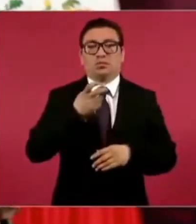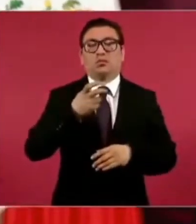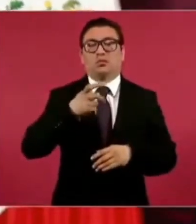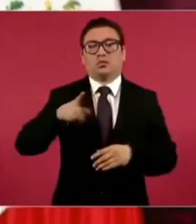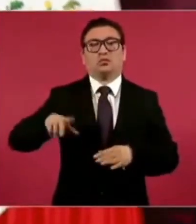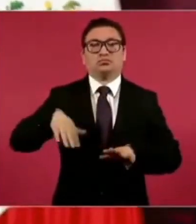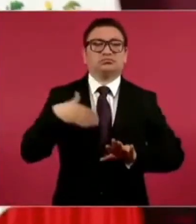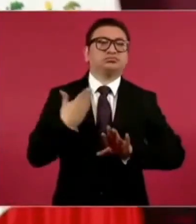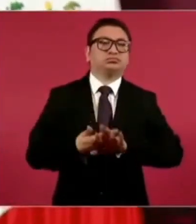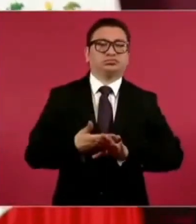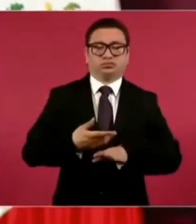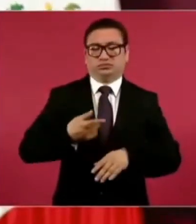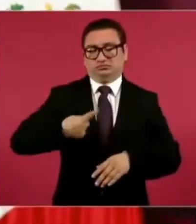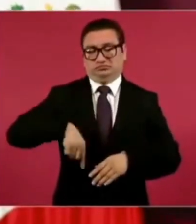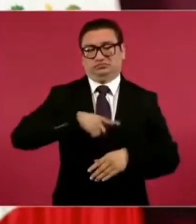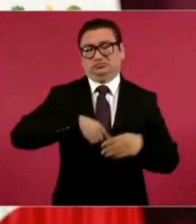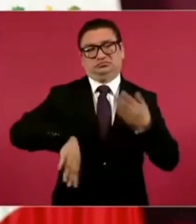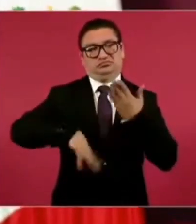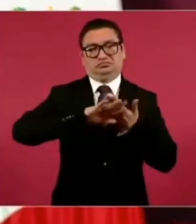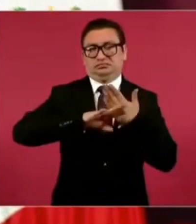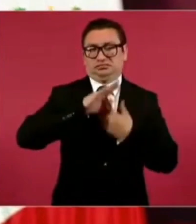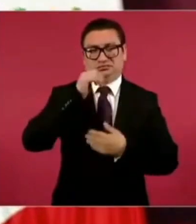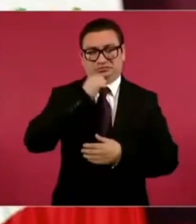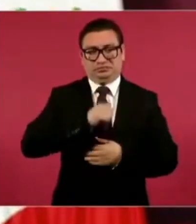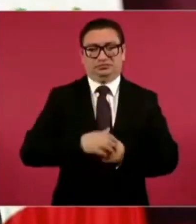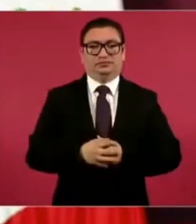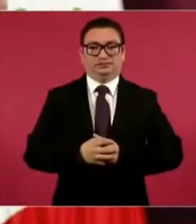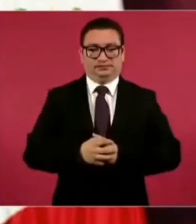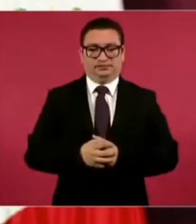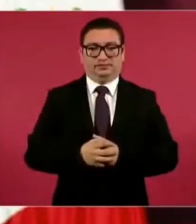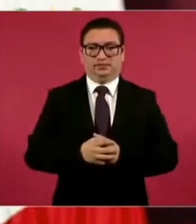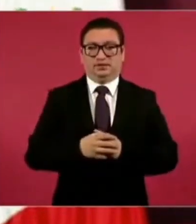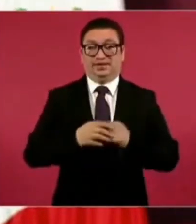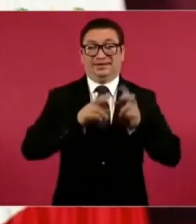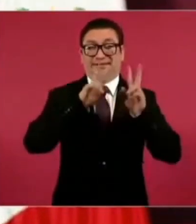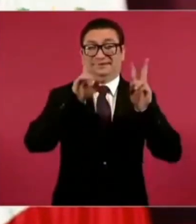nosotros, en todo.